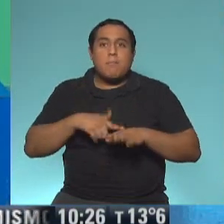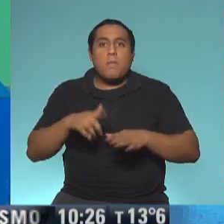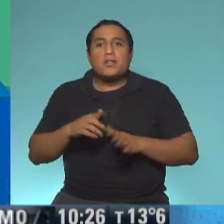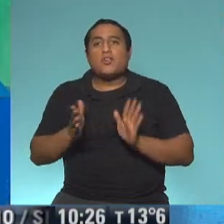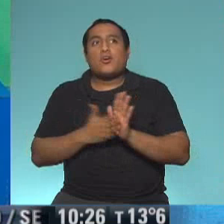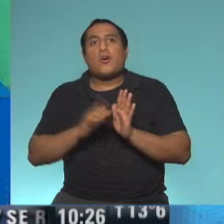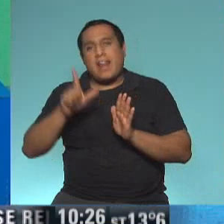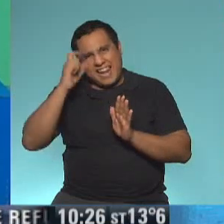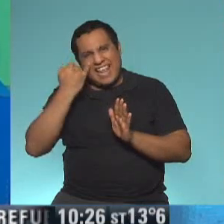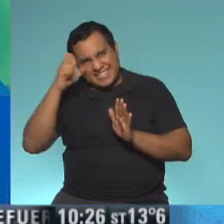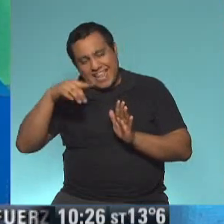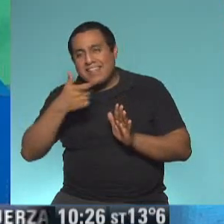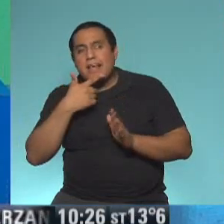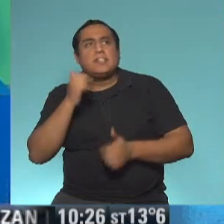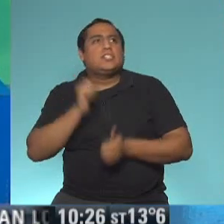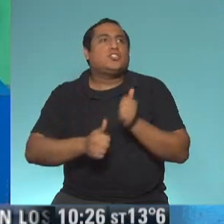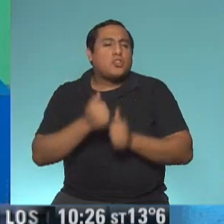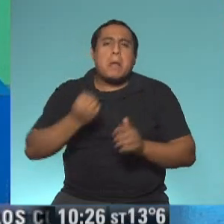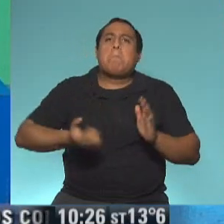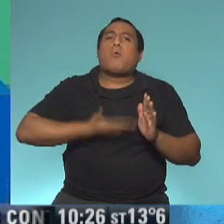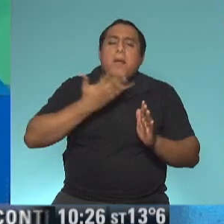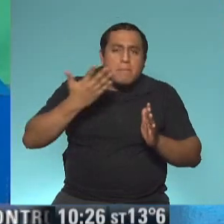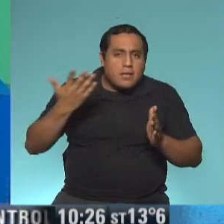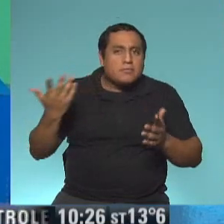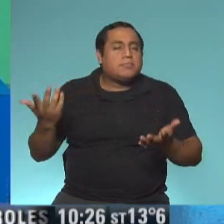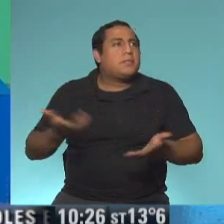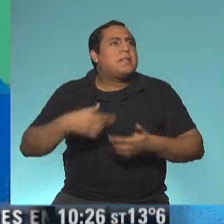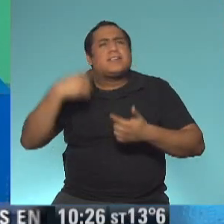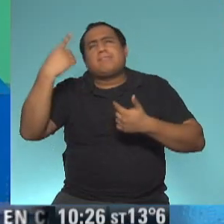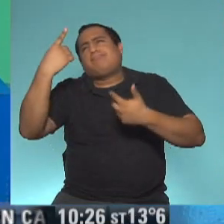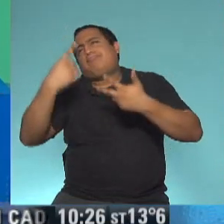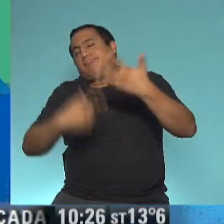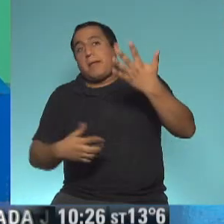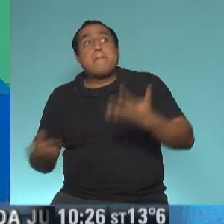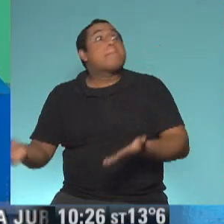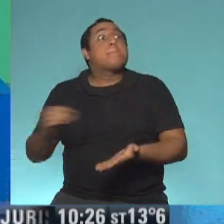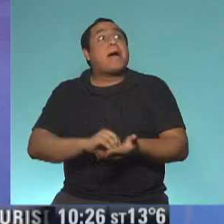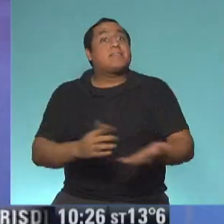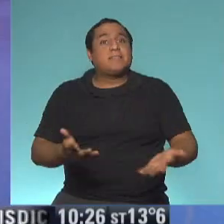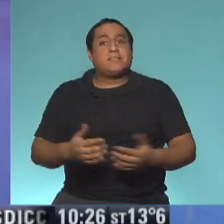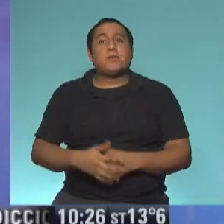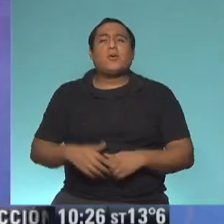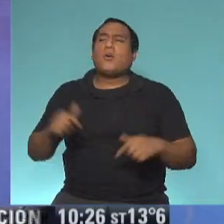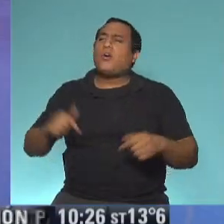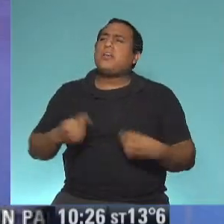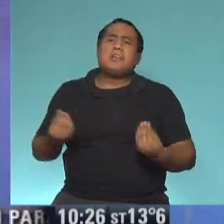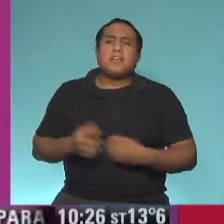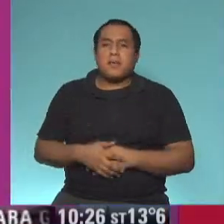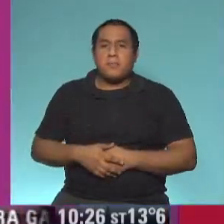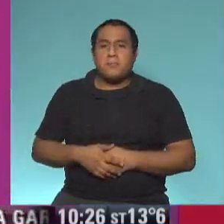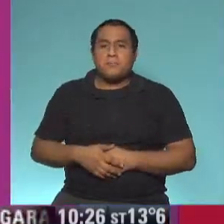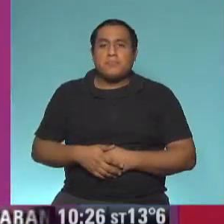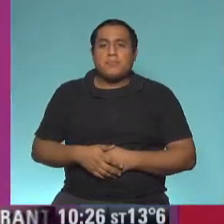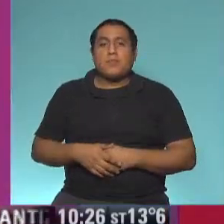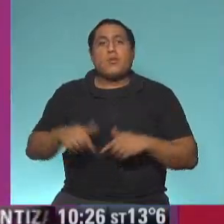leyendas, de las historias, de los poemas, de los haikus. ¿De qué más, señor Fer? ¿Qué habrá hoy? Hoy tenemos